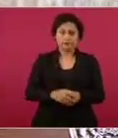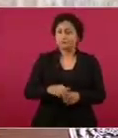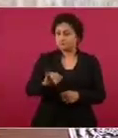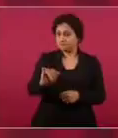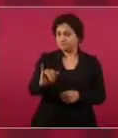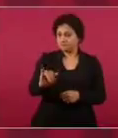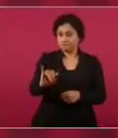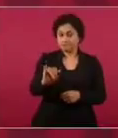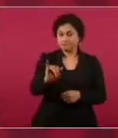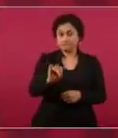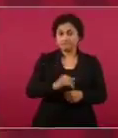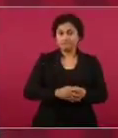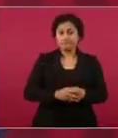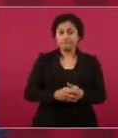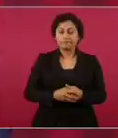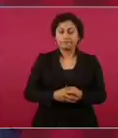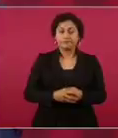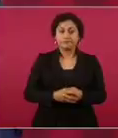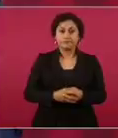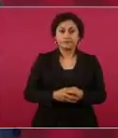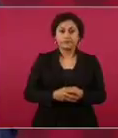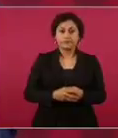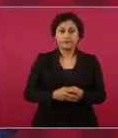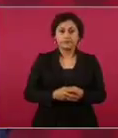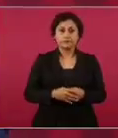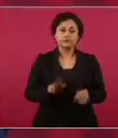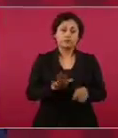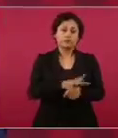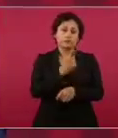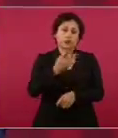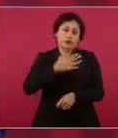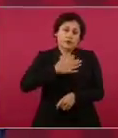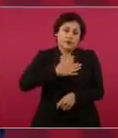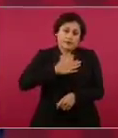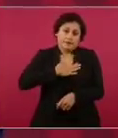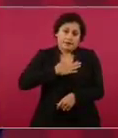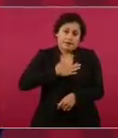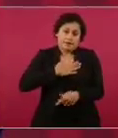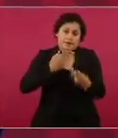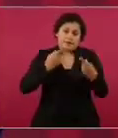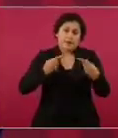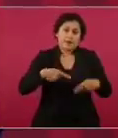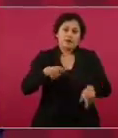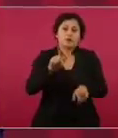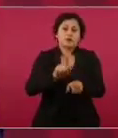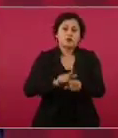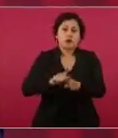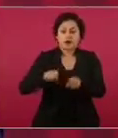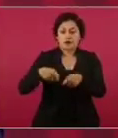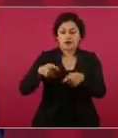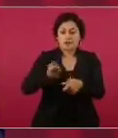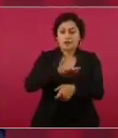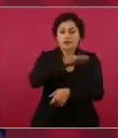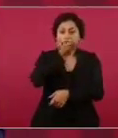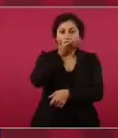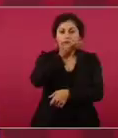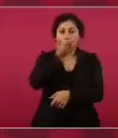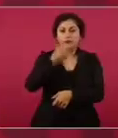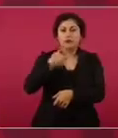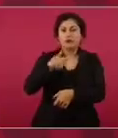sí, porque es una tradición y no me sentiría bien si no voy.